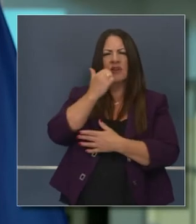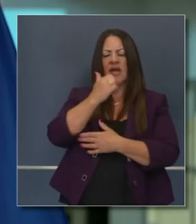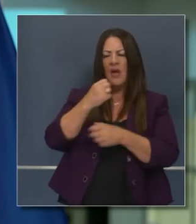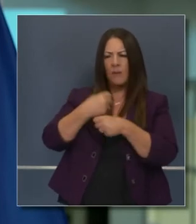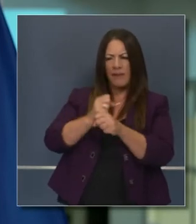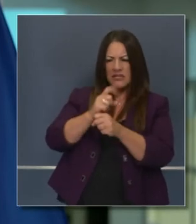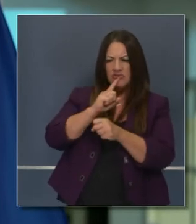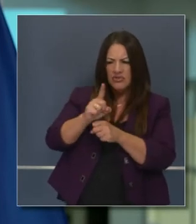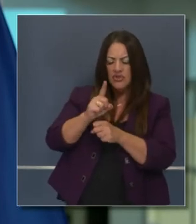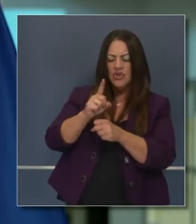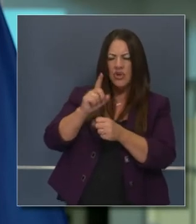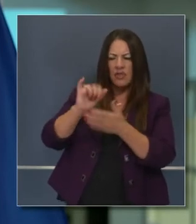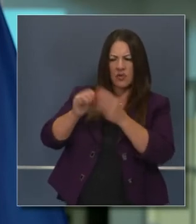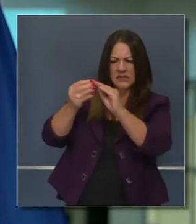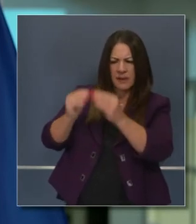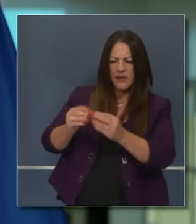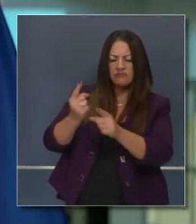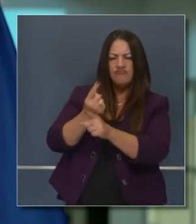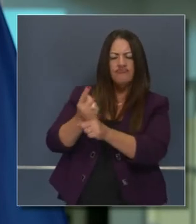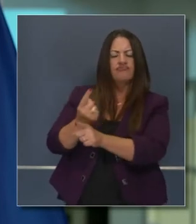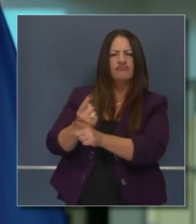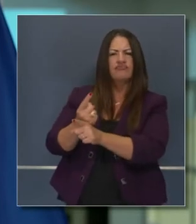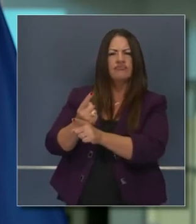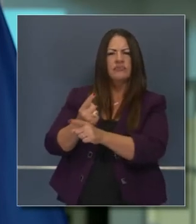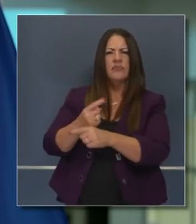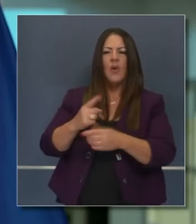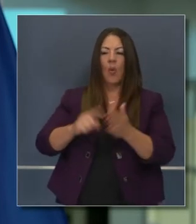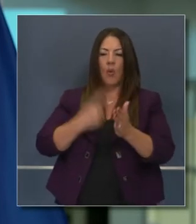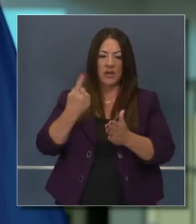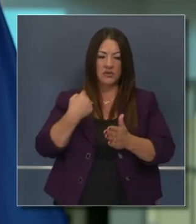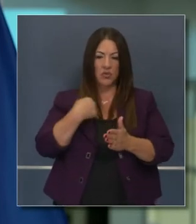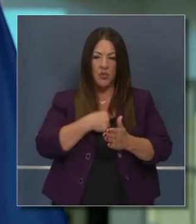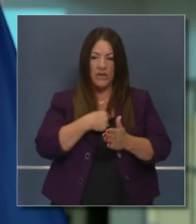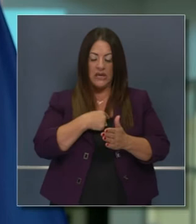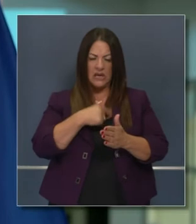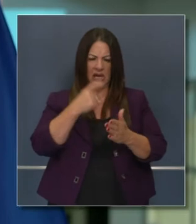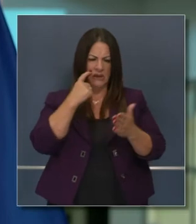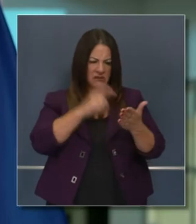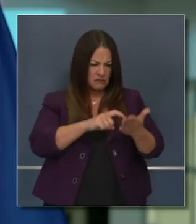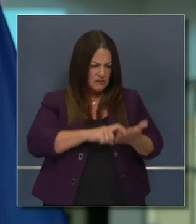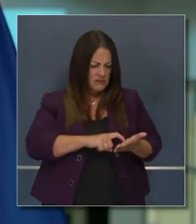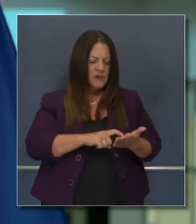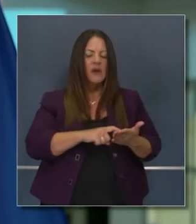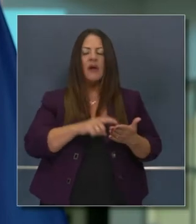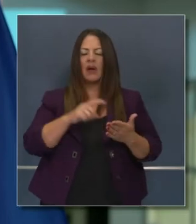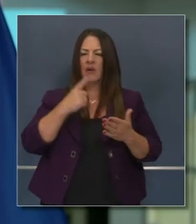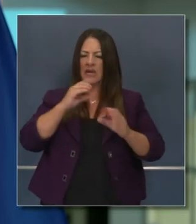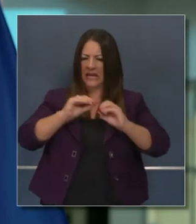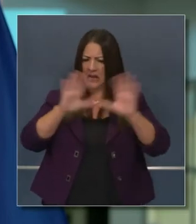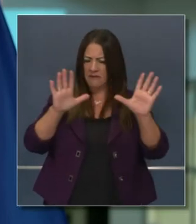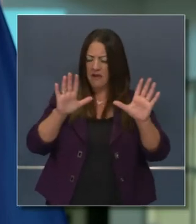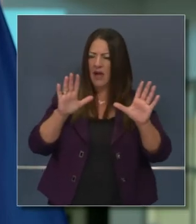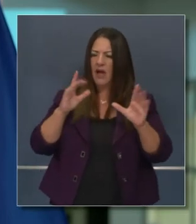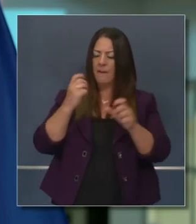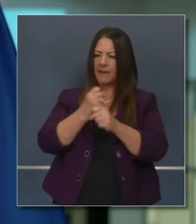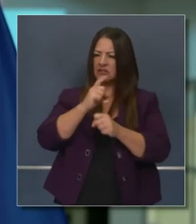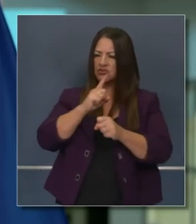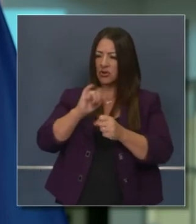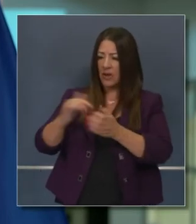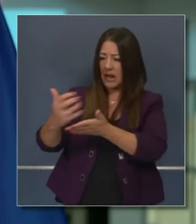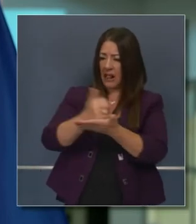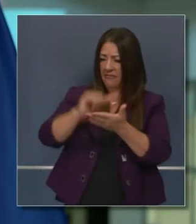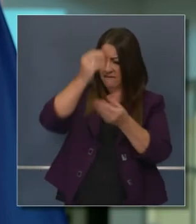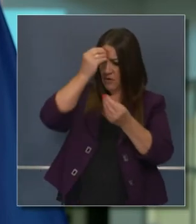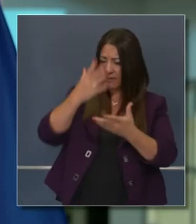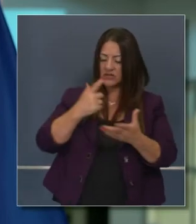días, para que puedan seguir trabajando. Y luego regresamos a esos casos una vez que fueron identificados y aclarados a nuestra